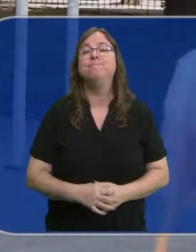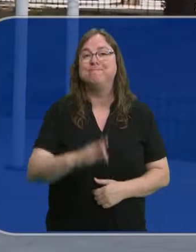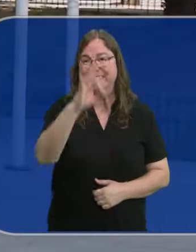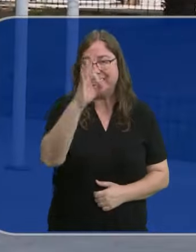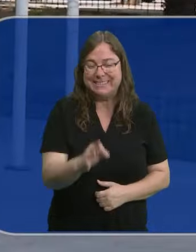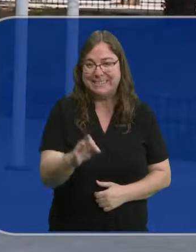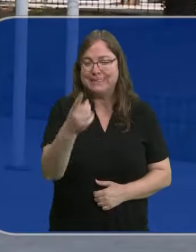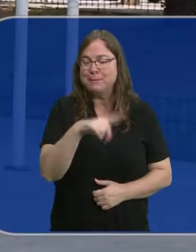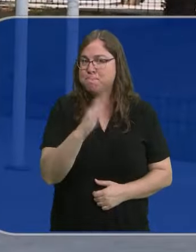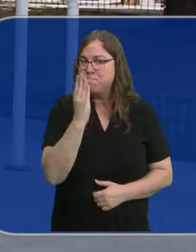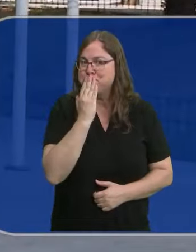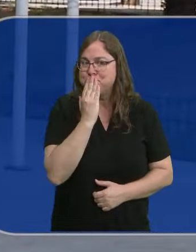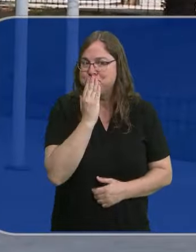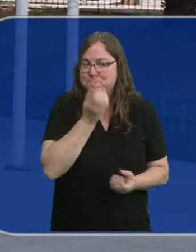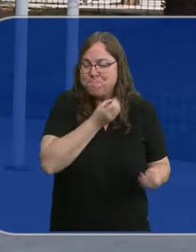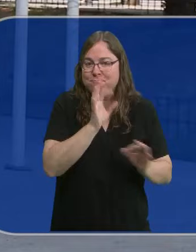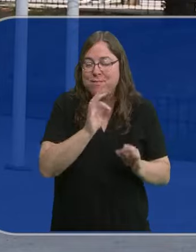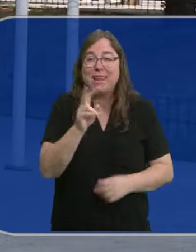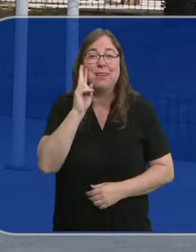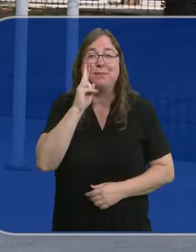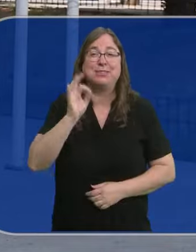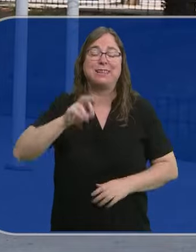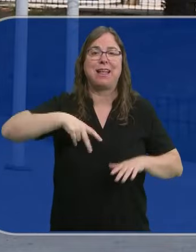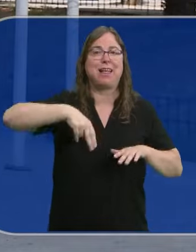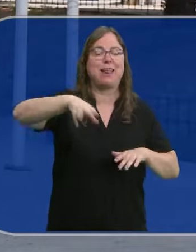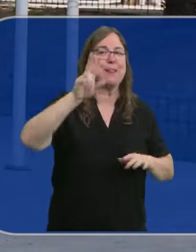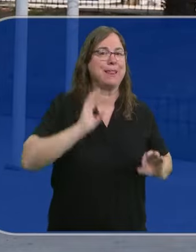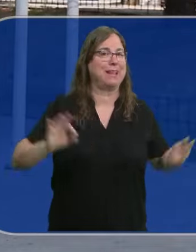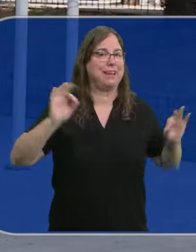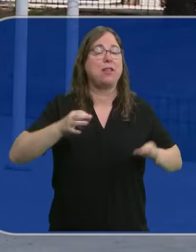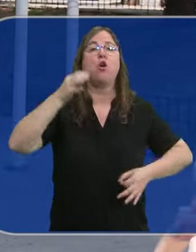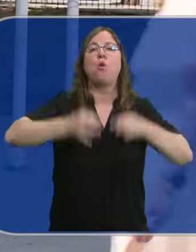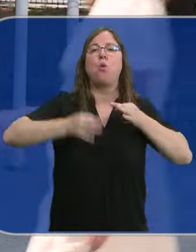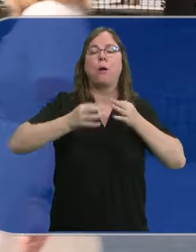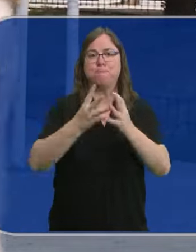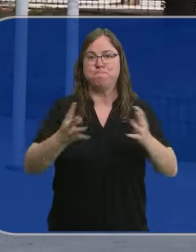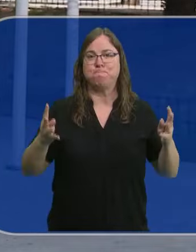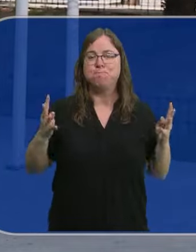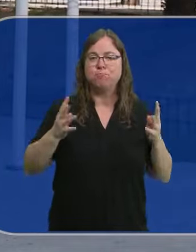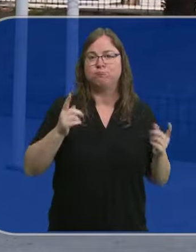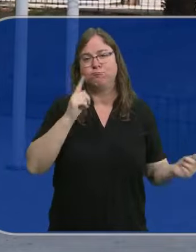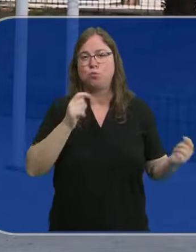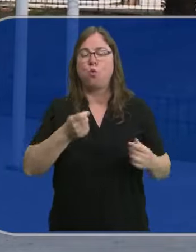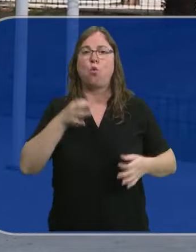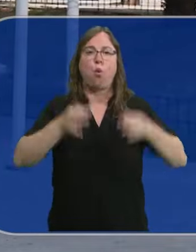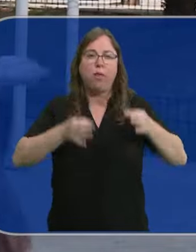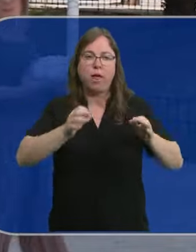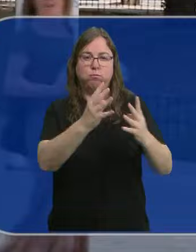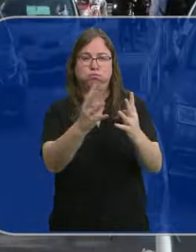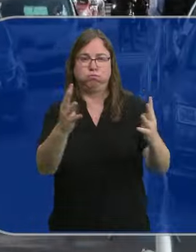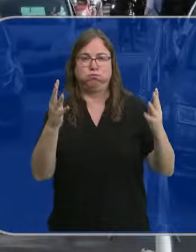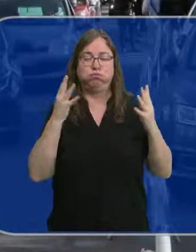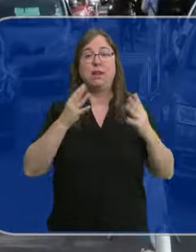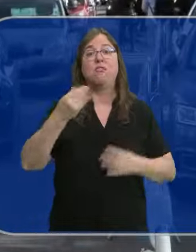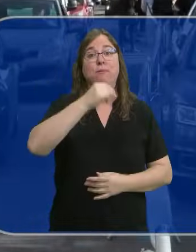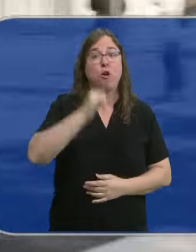Sí, máximo hermetismo no la hemos visto en el tradicional paseo. Los juzgados han estado custodiados por un amplio dispositivo judicial. Begoña